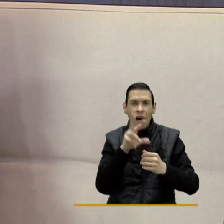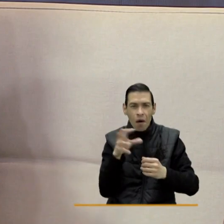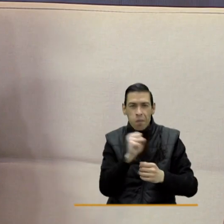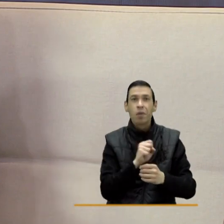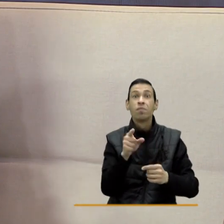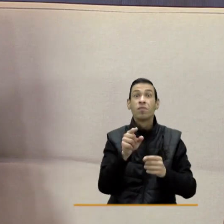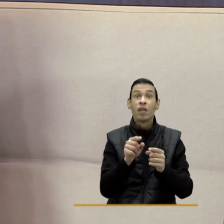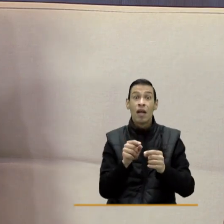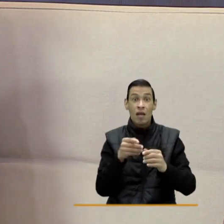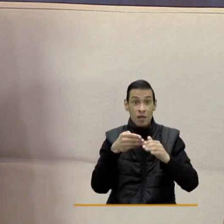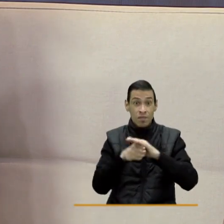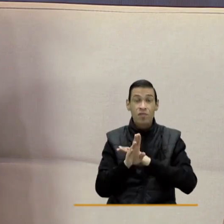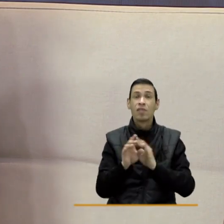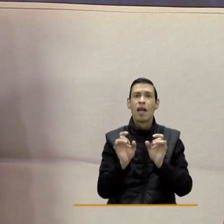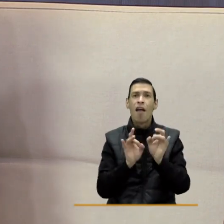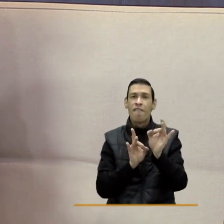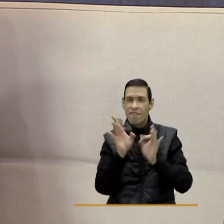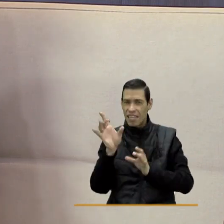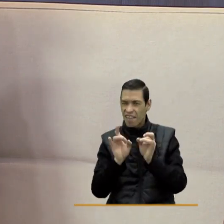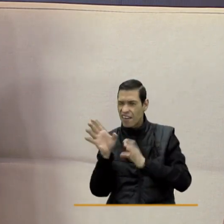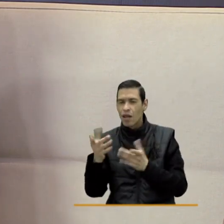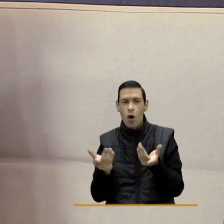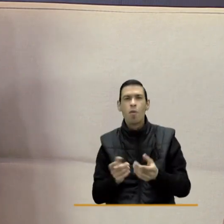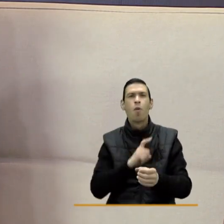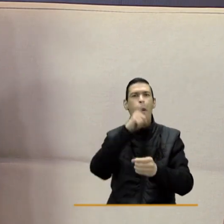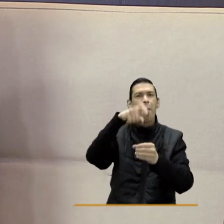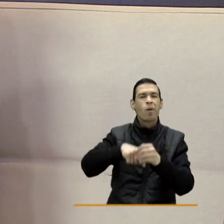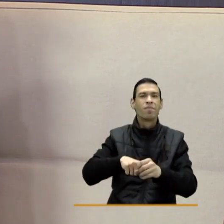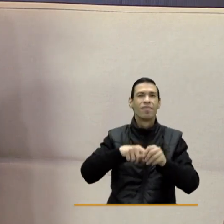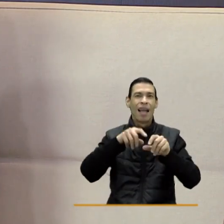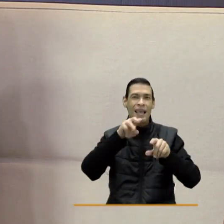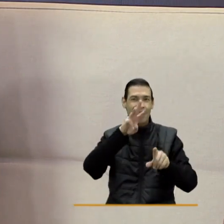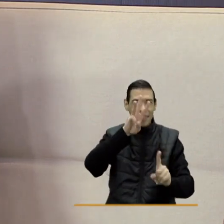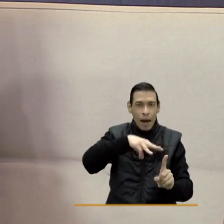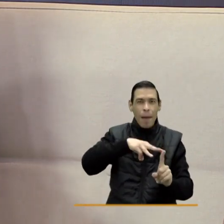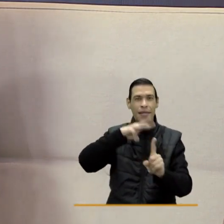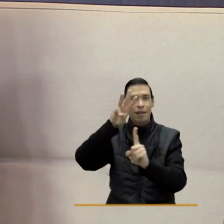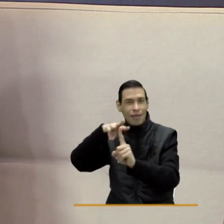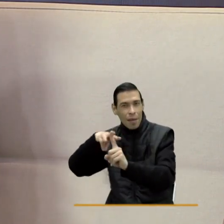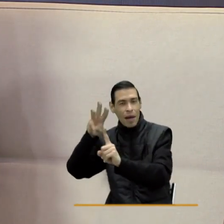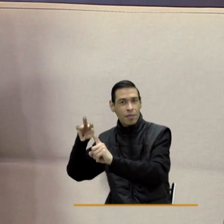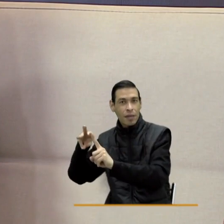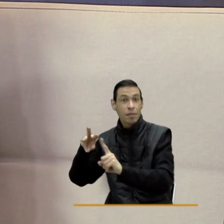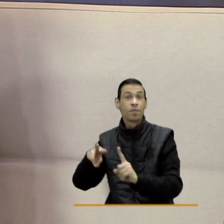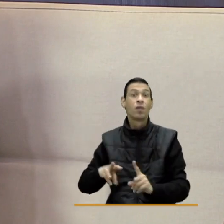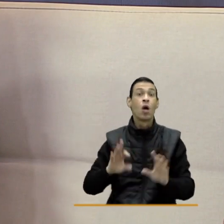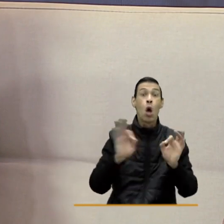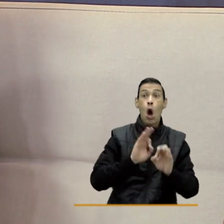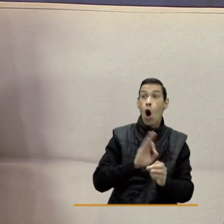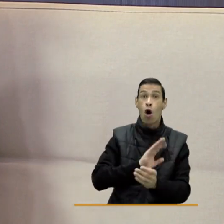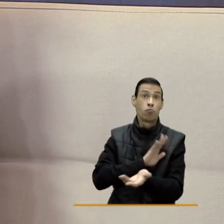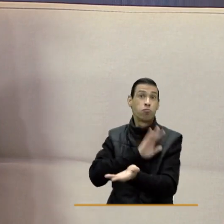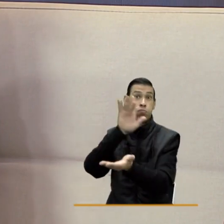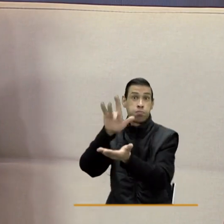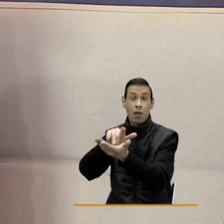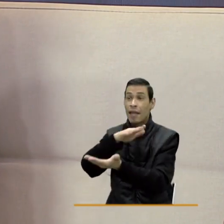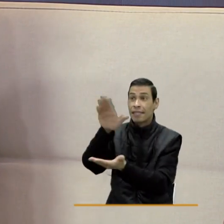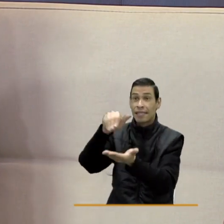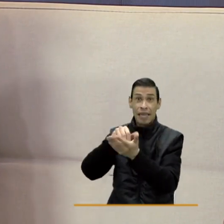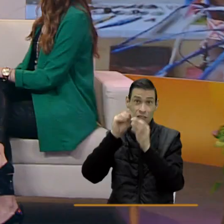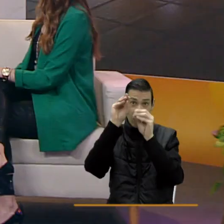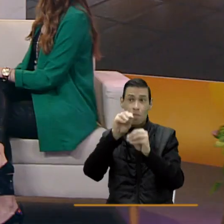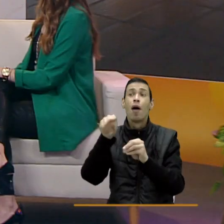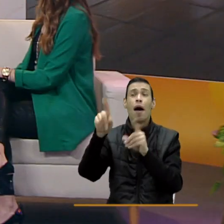las fechas pues son cada trimestre hay oportunidad pero si se acerca un centro de formación en el centro de